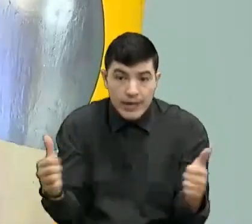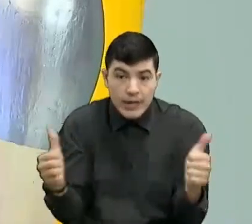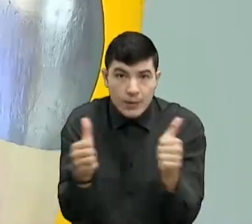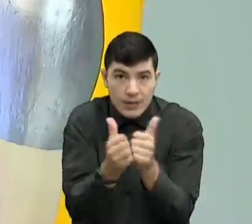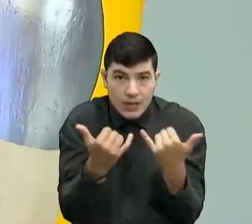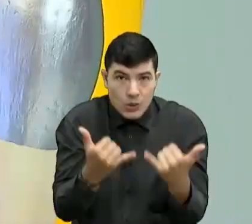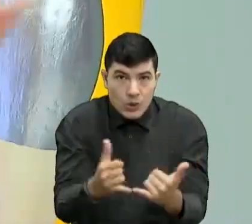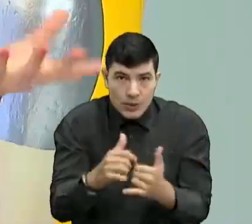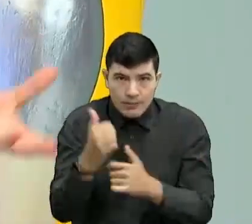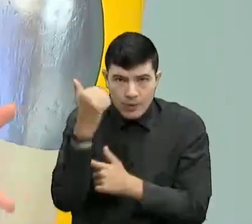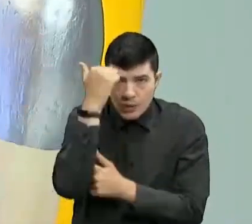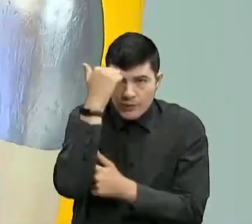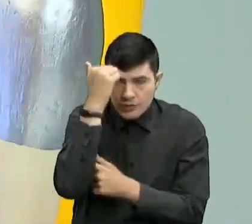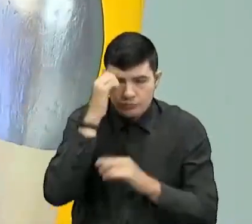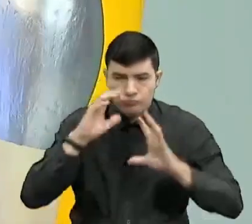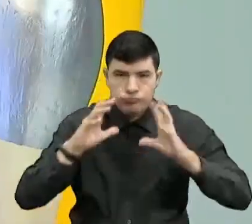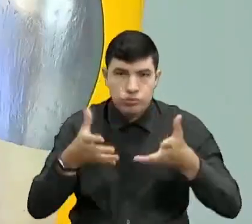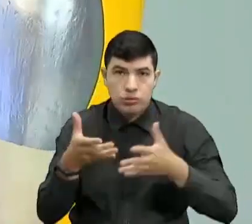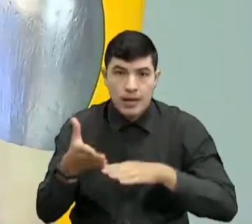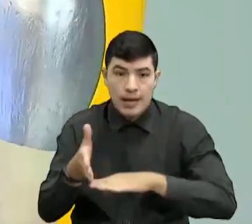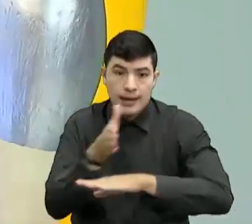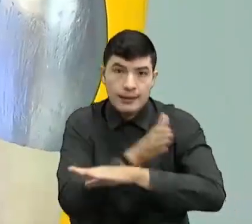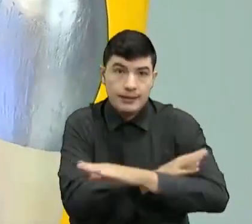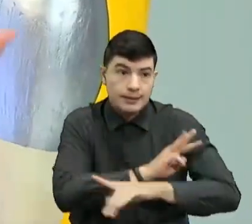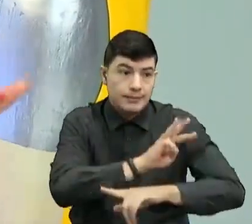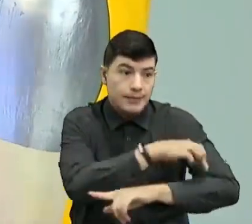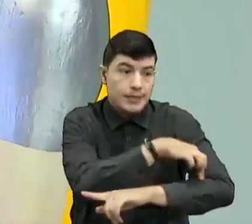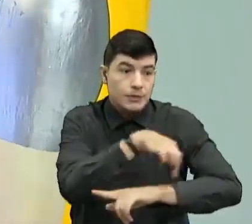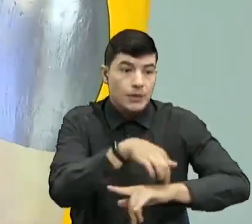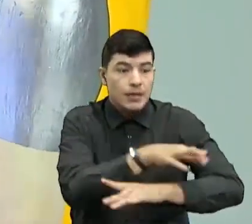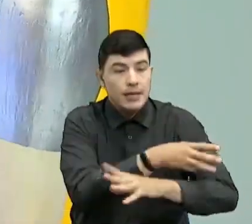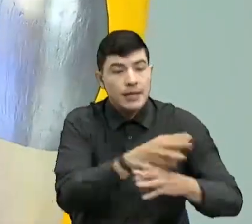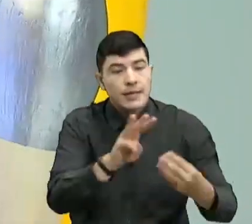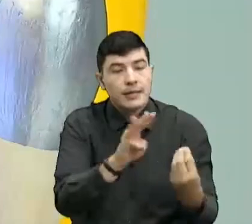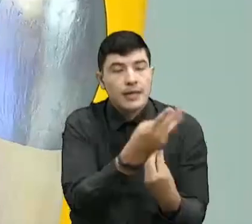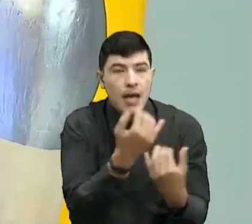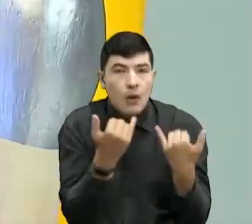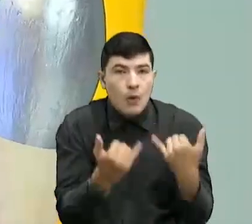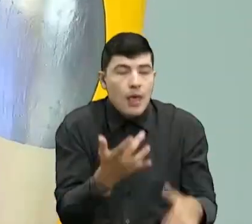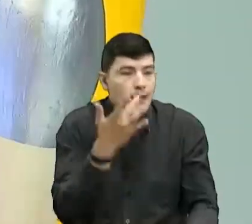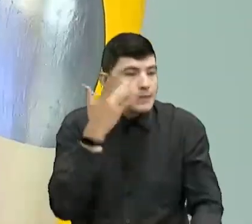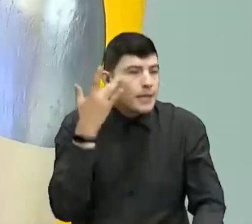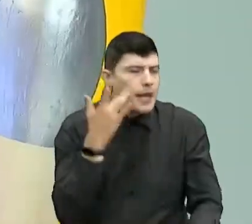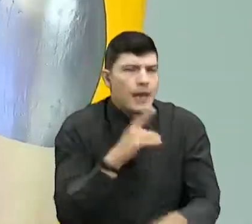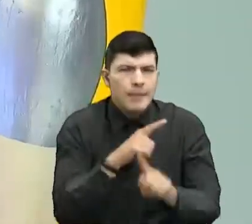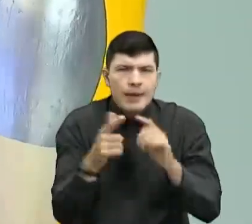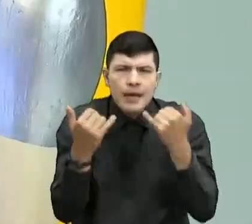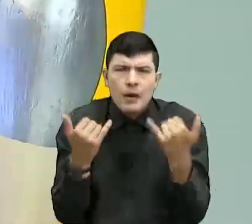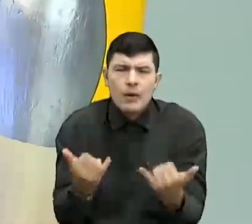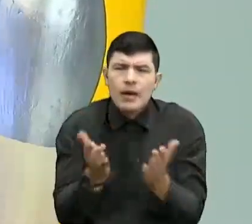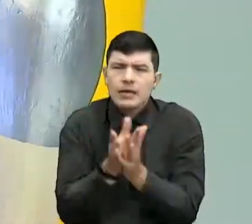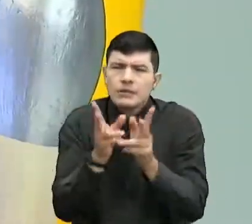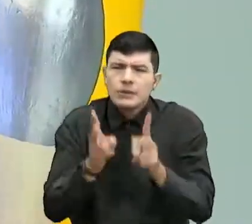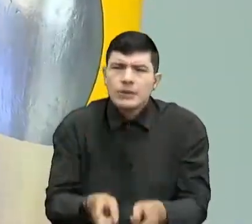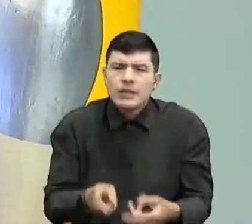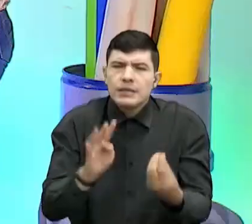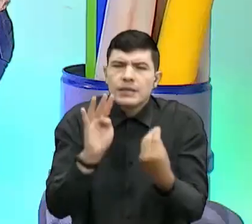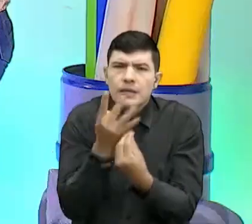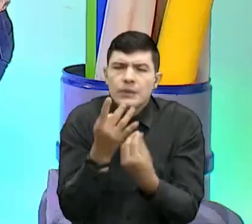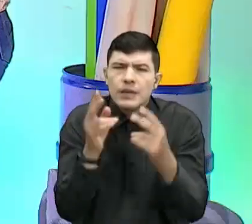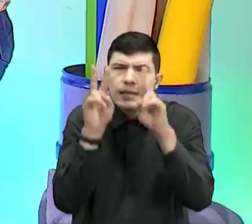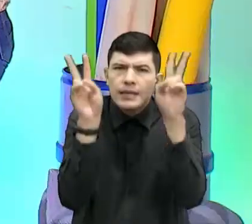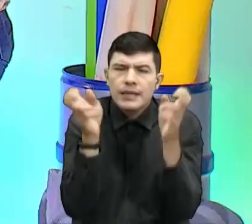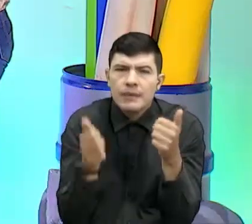esta clase que en el primer segmento pues hablamos de los órganos de los sentidos. Ahorita, para los chicos de cuarto, ¿qué vamos a ver?